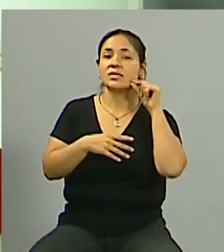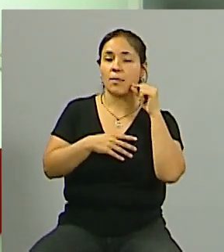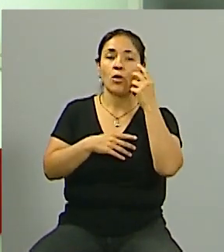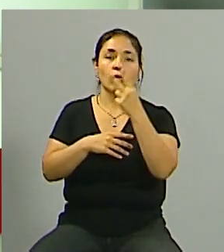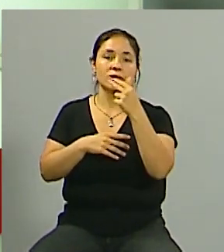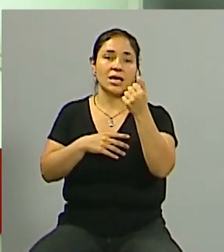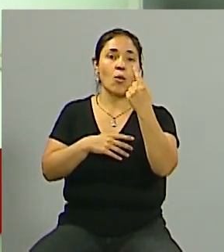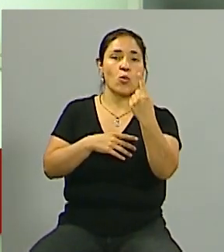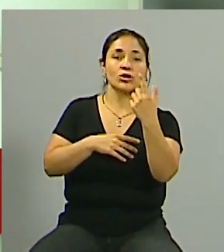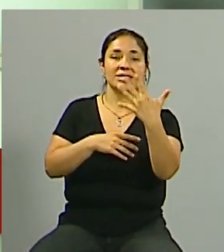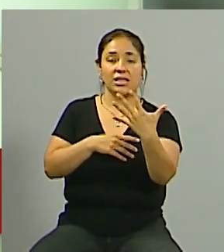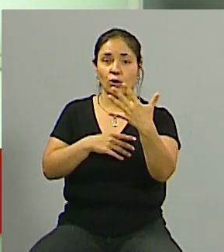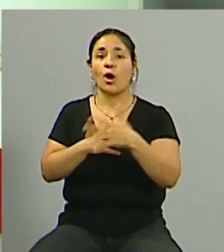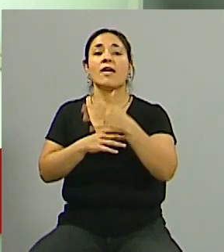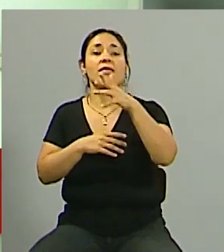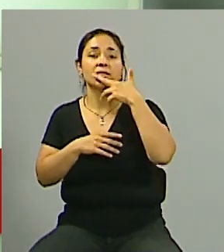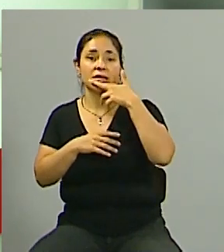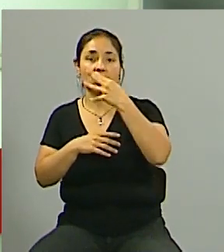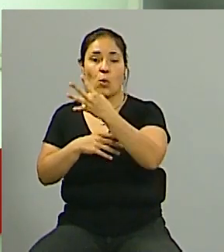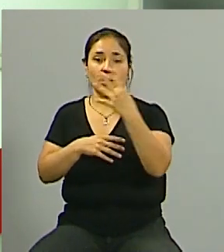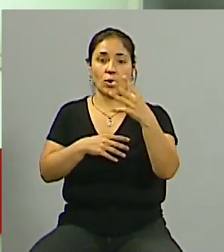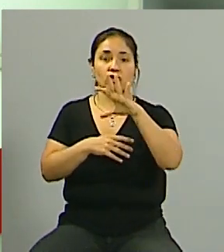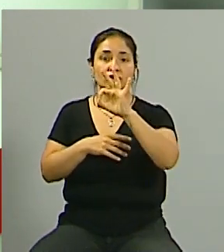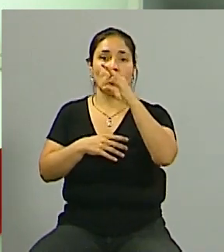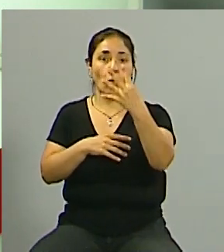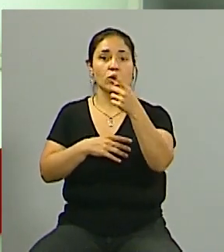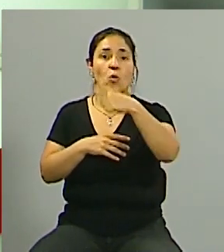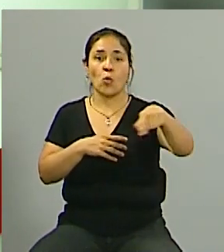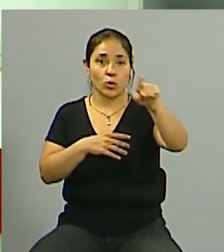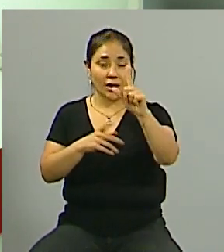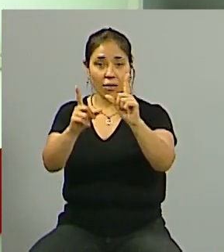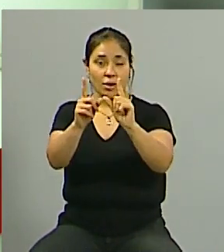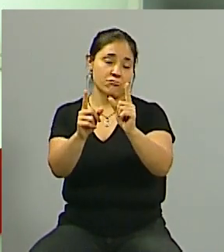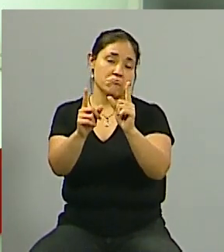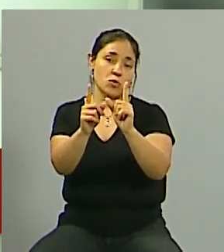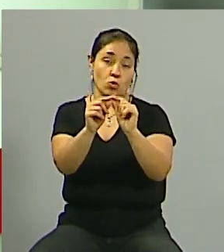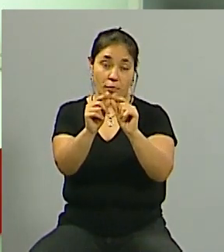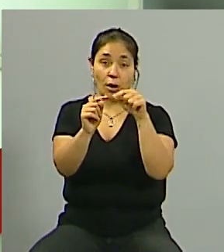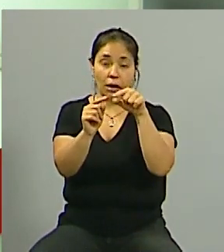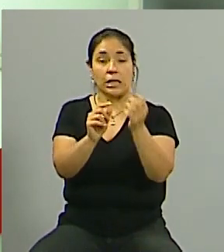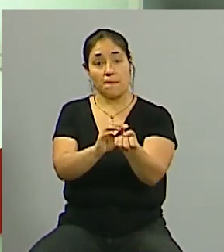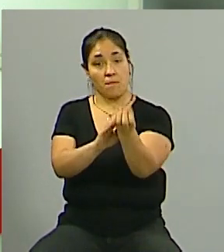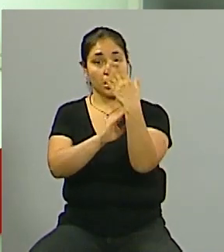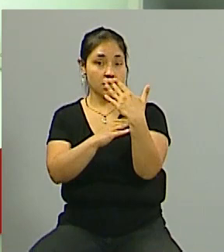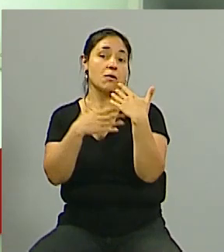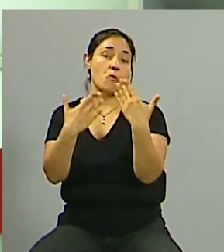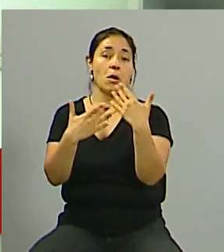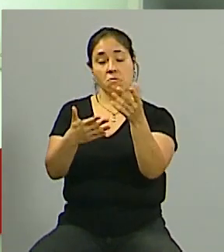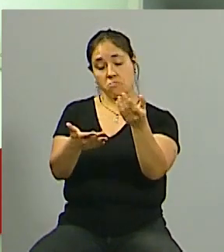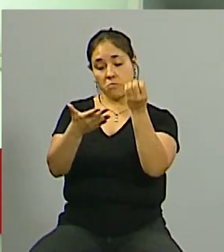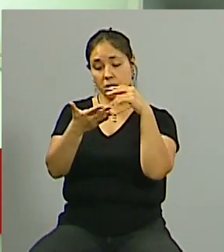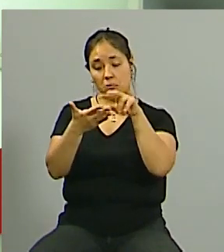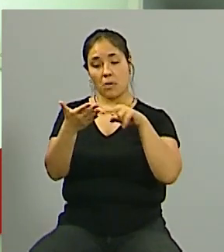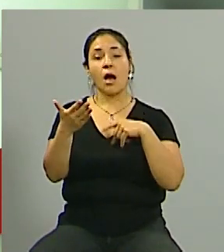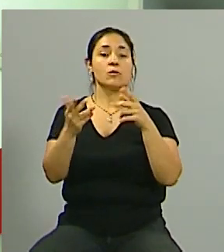-174404, nos envían un mensaje y nosotros estaremos analizando las propuestas que nos puedan hacer llegar ustedes.